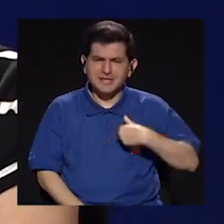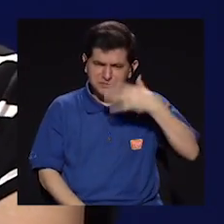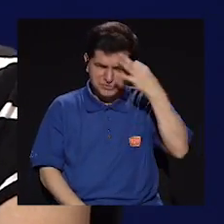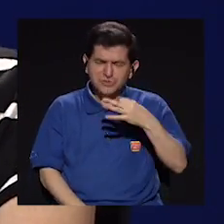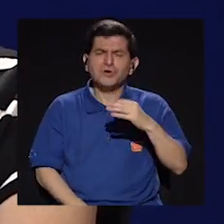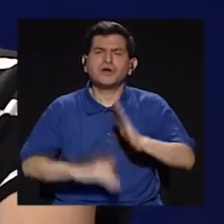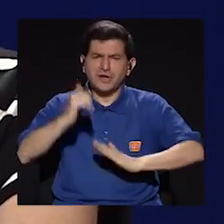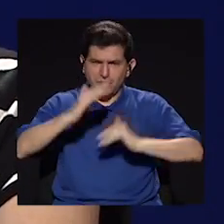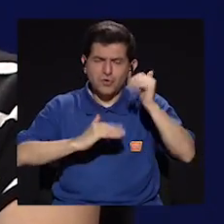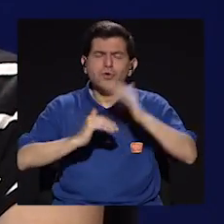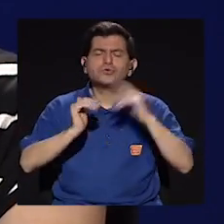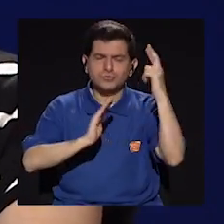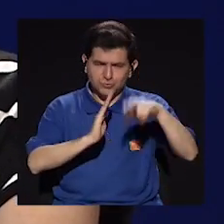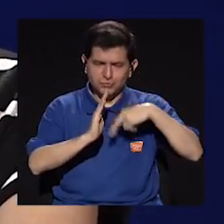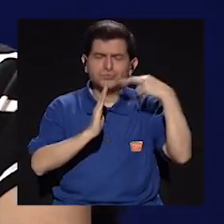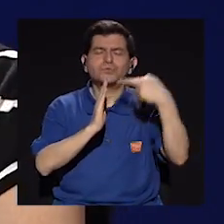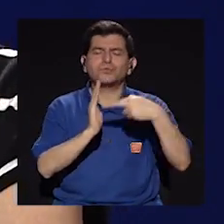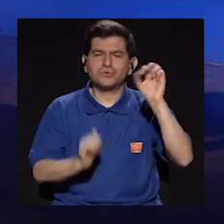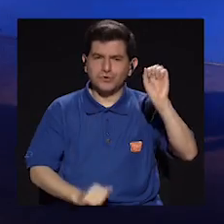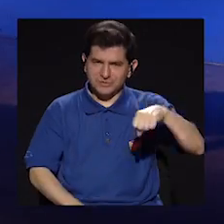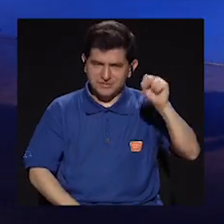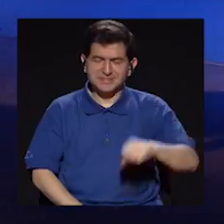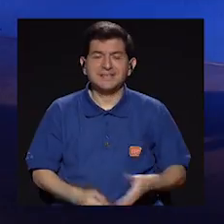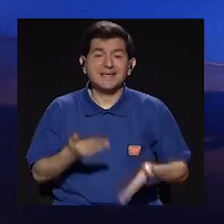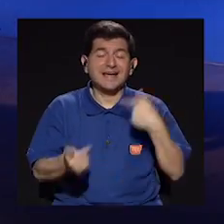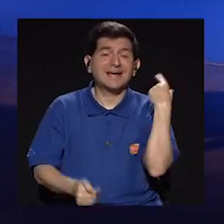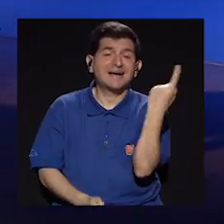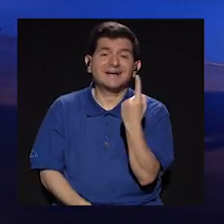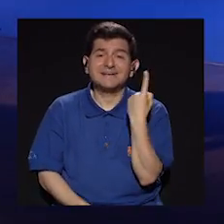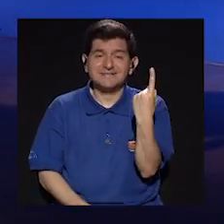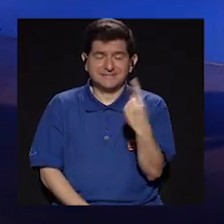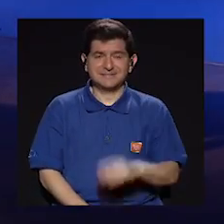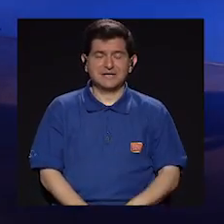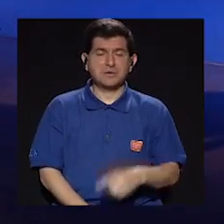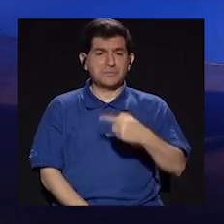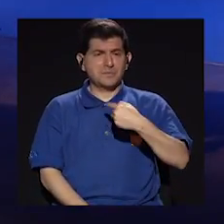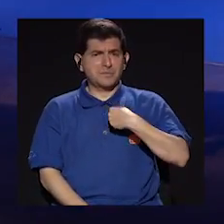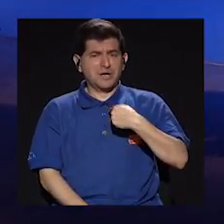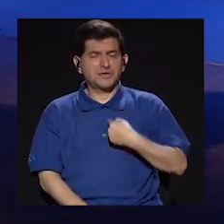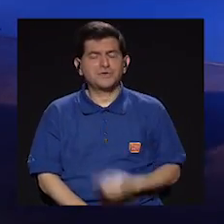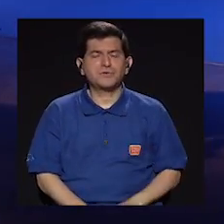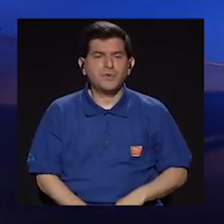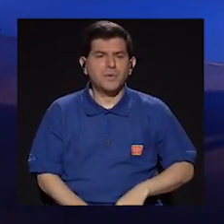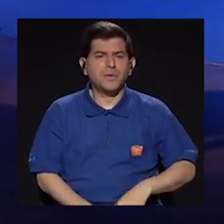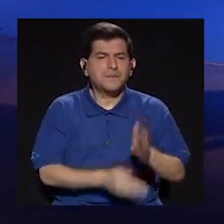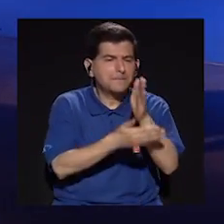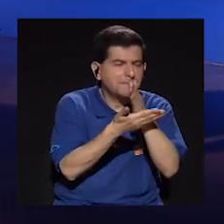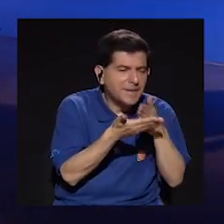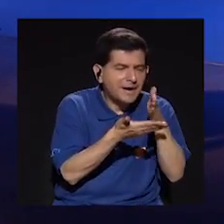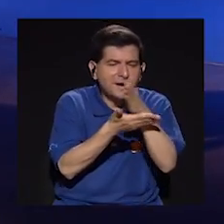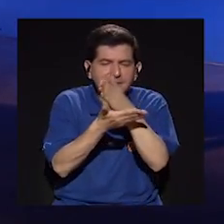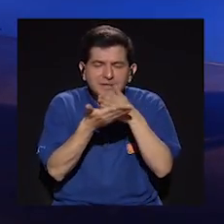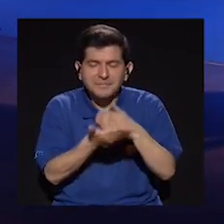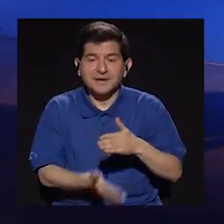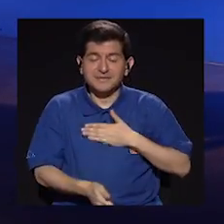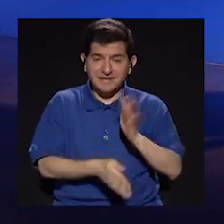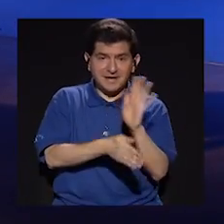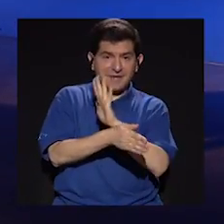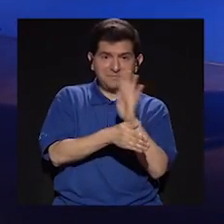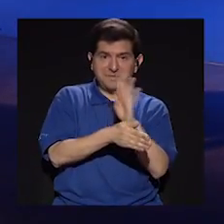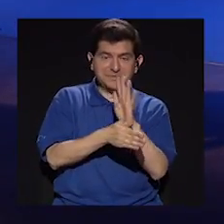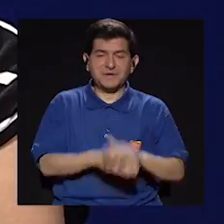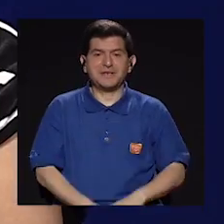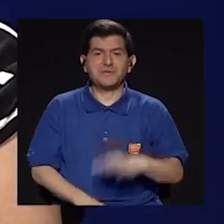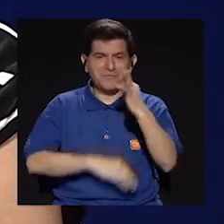construir el rol, ¿verdad? Como que casi siempre voy como piecita por piecita y siempre, no sé, mis